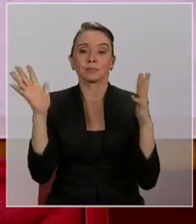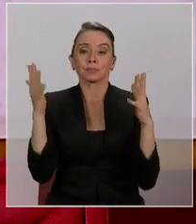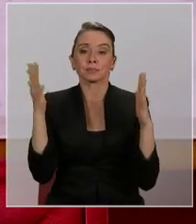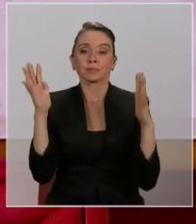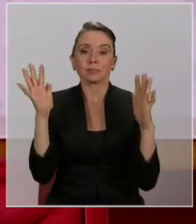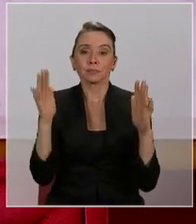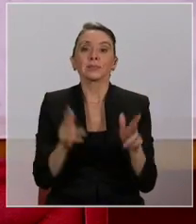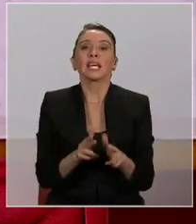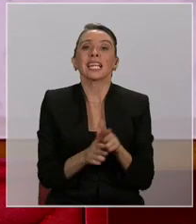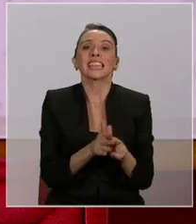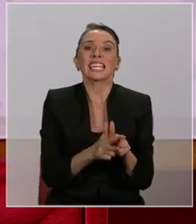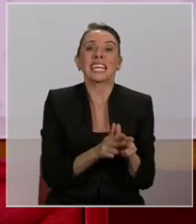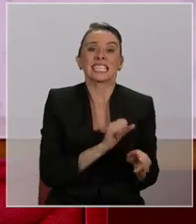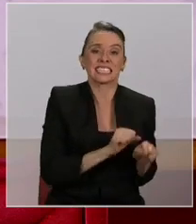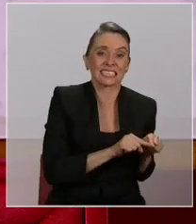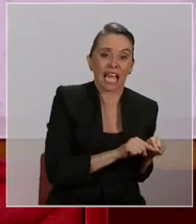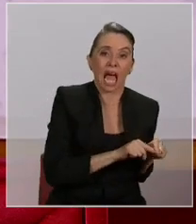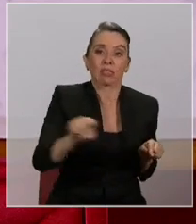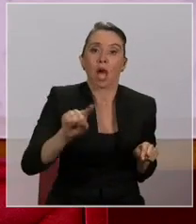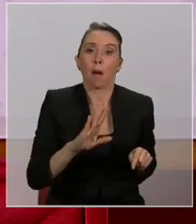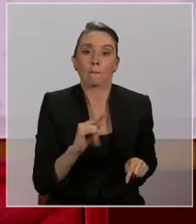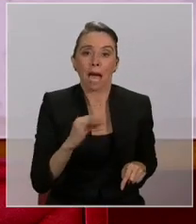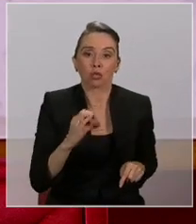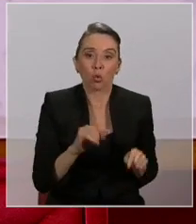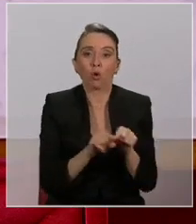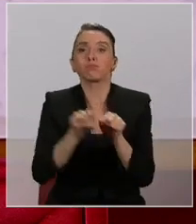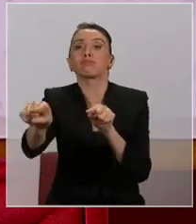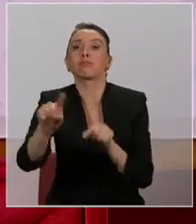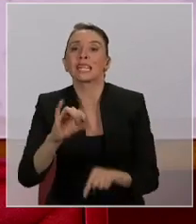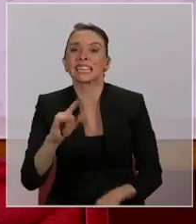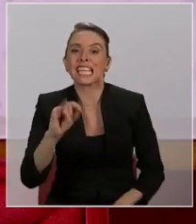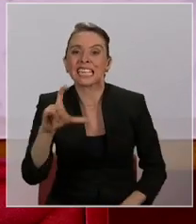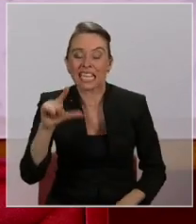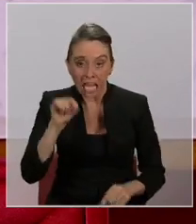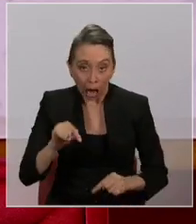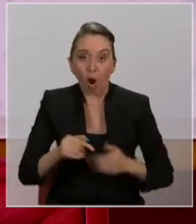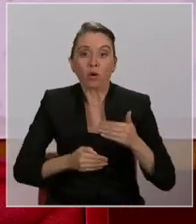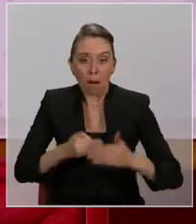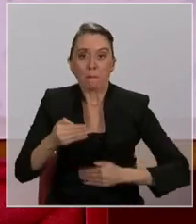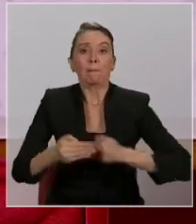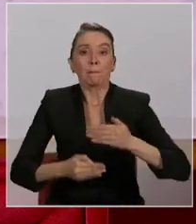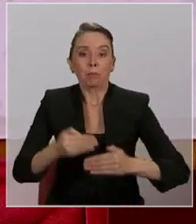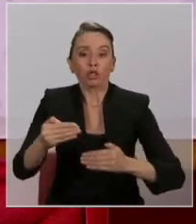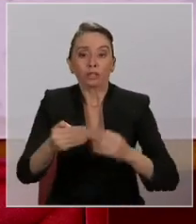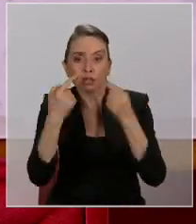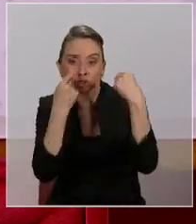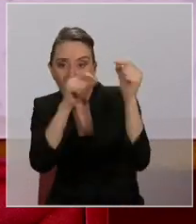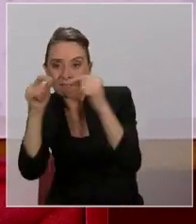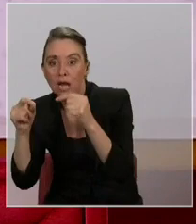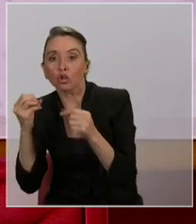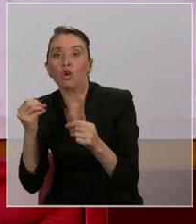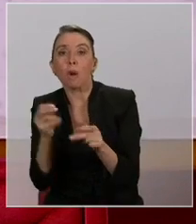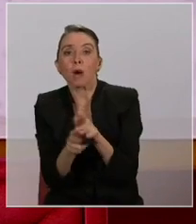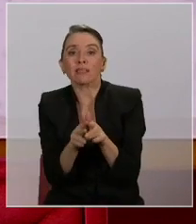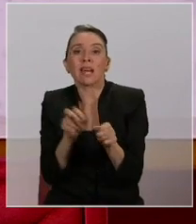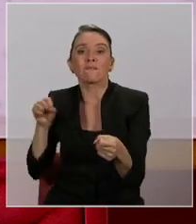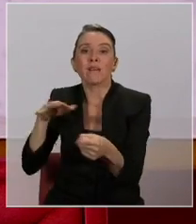y el tren Santiago Batuco Tiltil, que está en pleno proceso de evaluación ambiental.